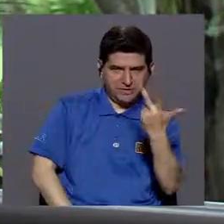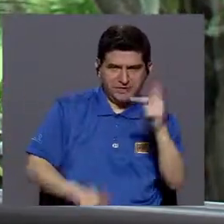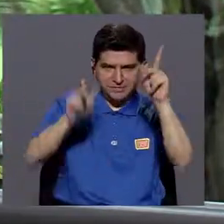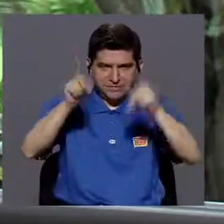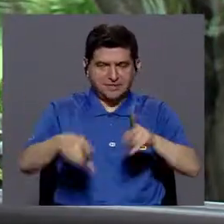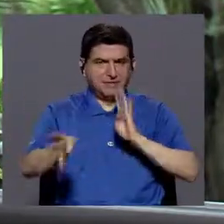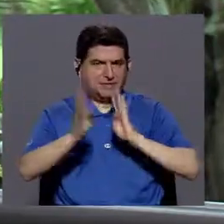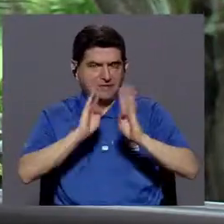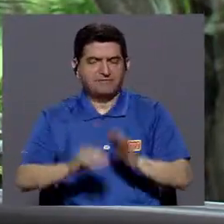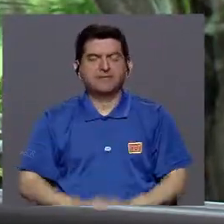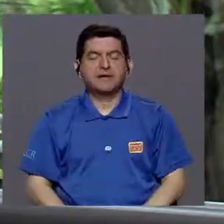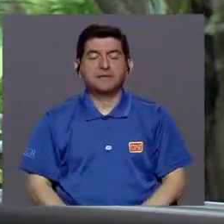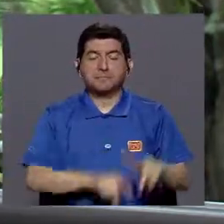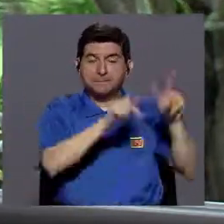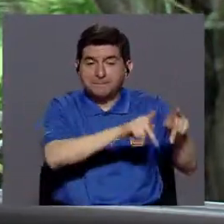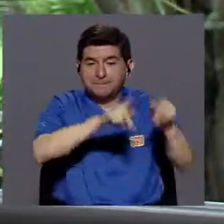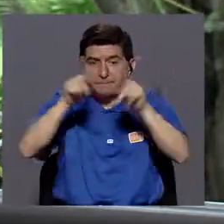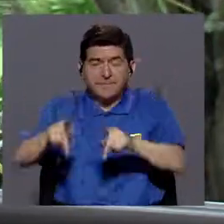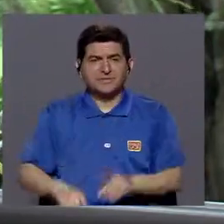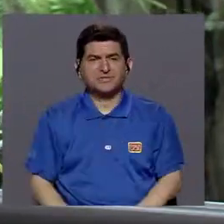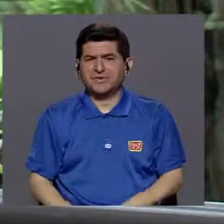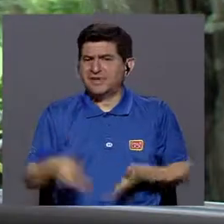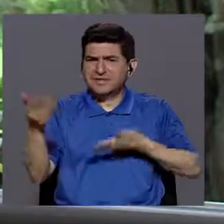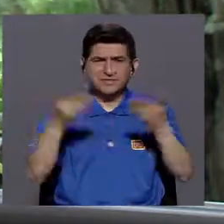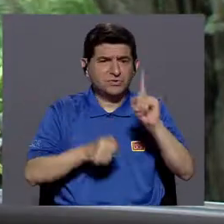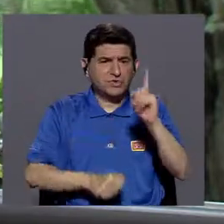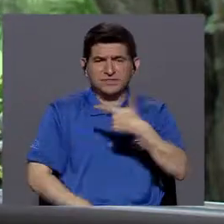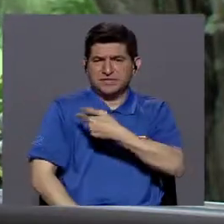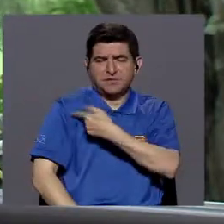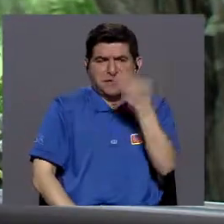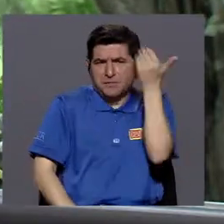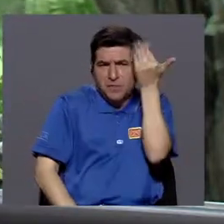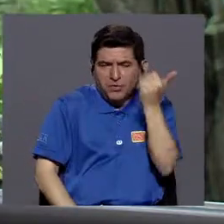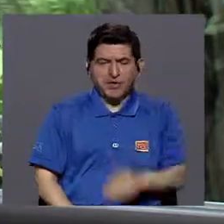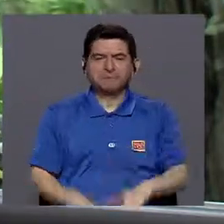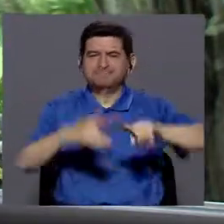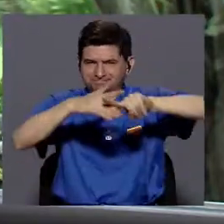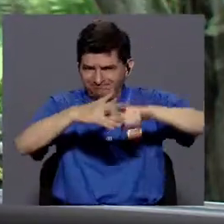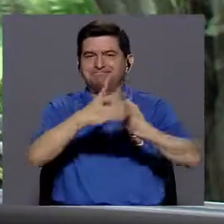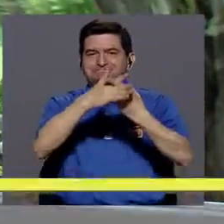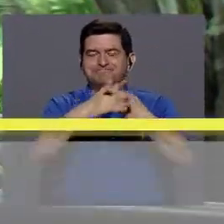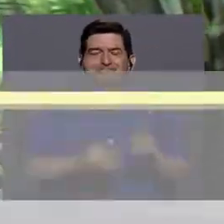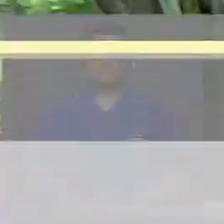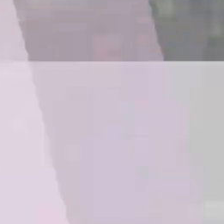acerca de por qué a algunas personas no les sirve una vacuna. Iniciamos.